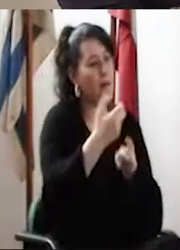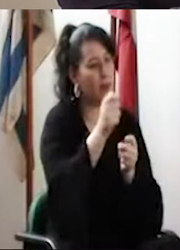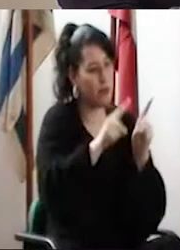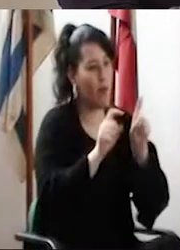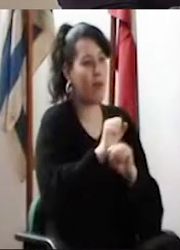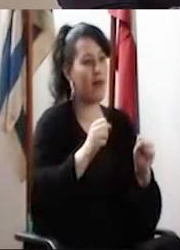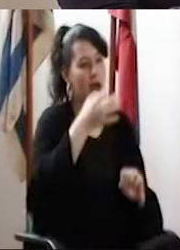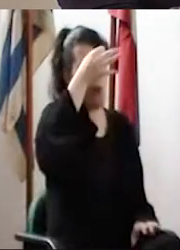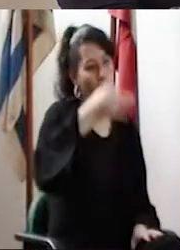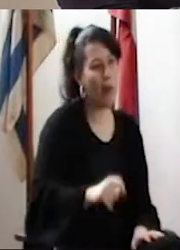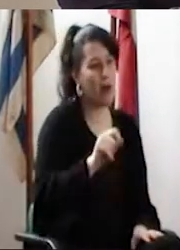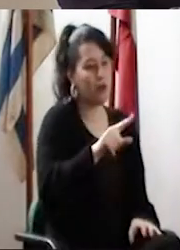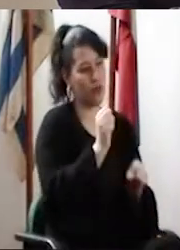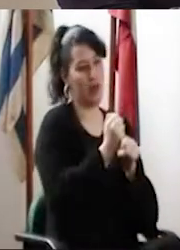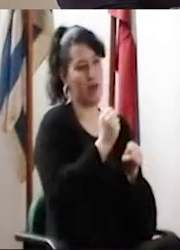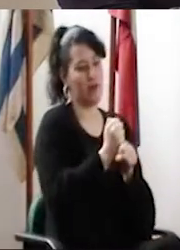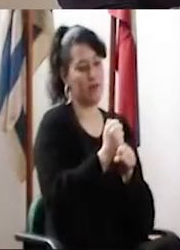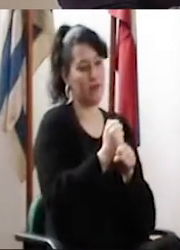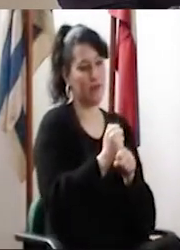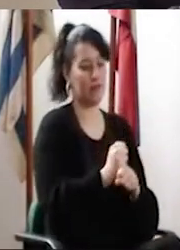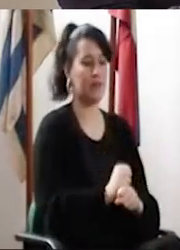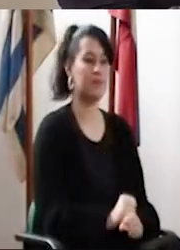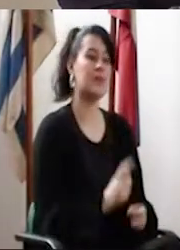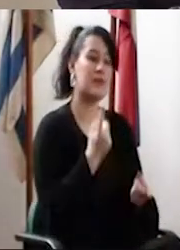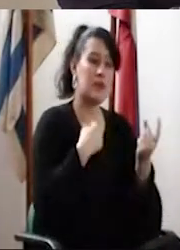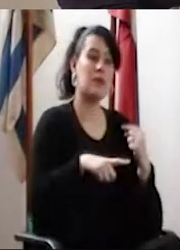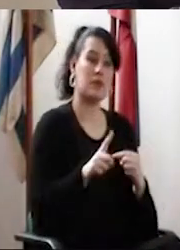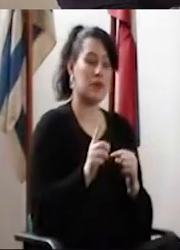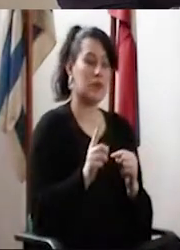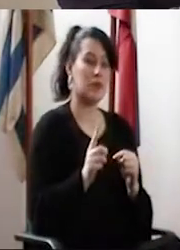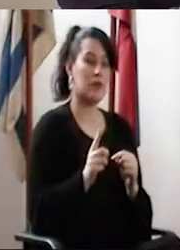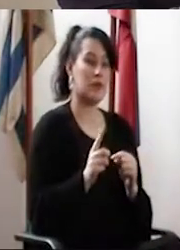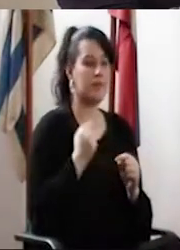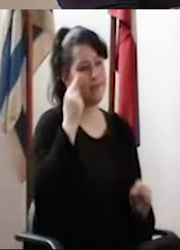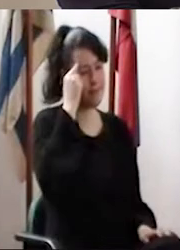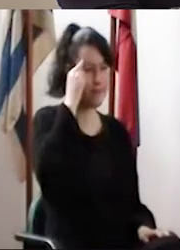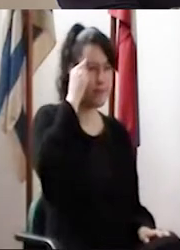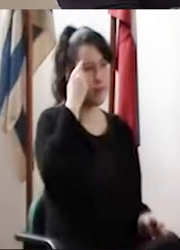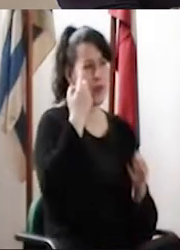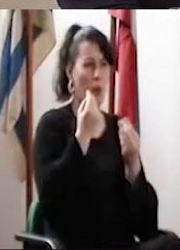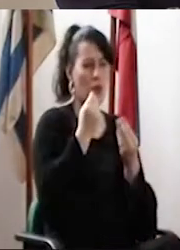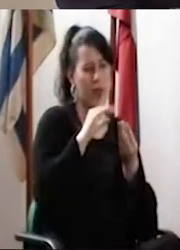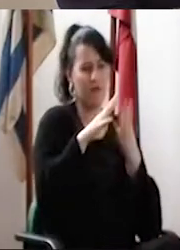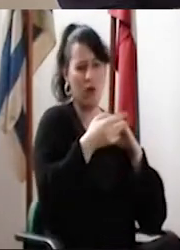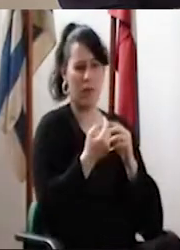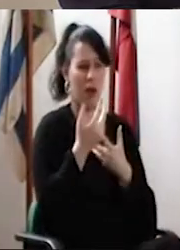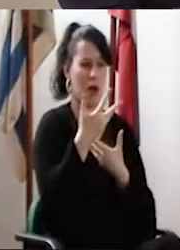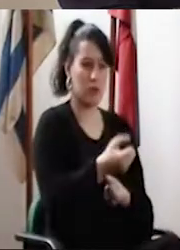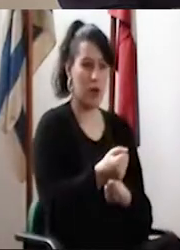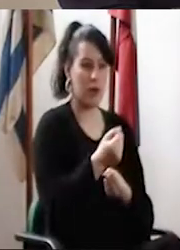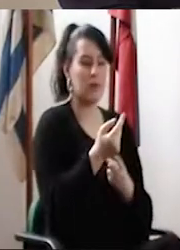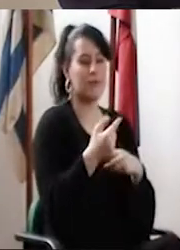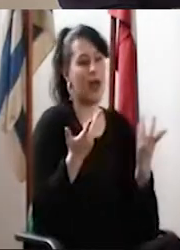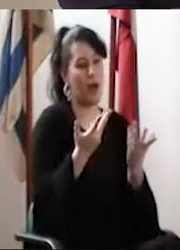apoyo académico, pudieran cumplir con las funciones sustantivas. Entonces, se estuvieron pensando varias estrategias